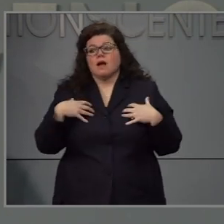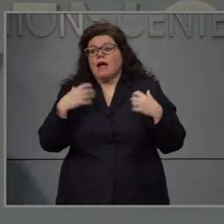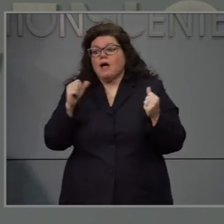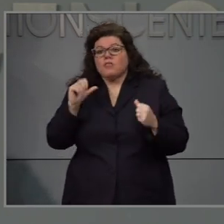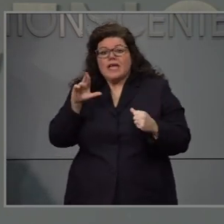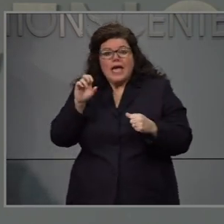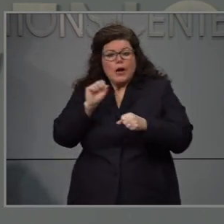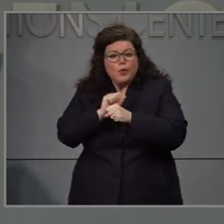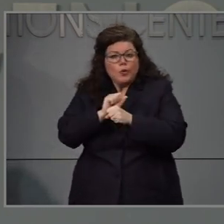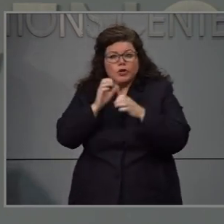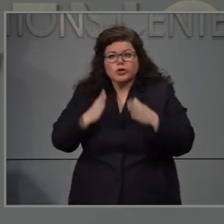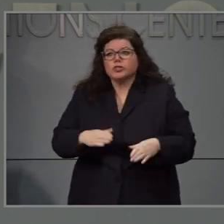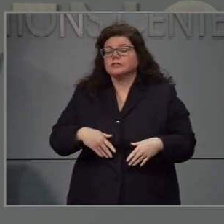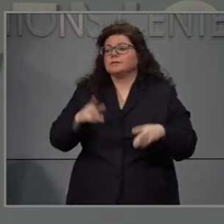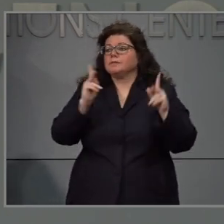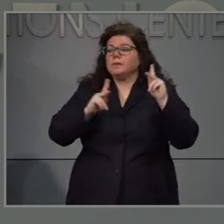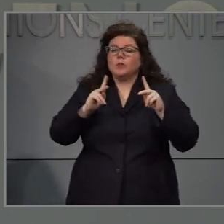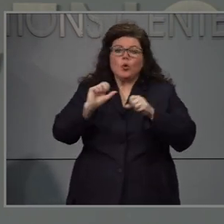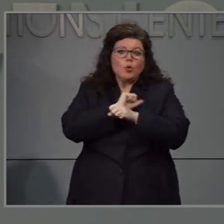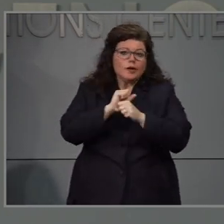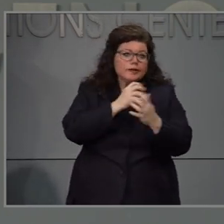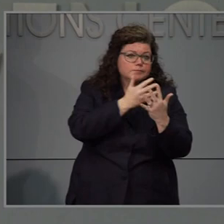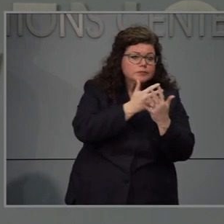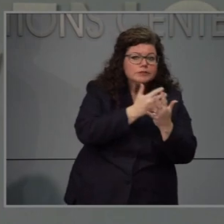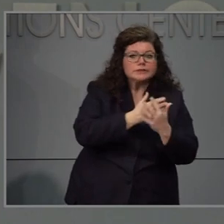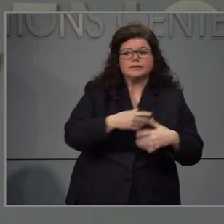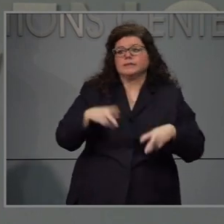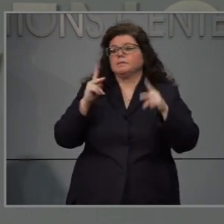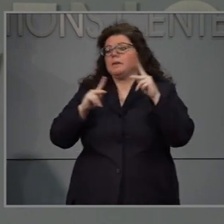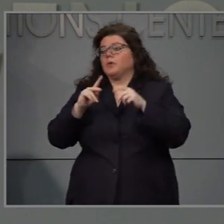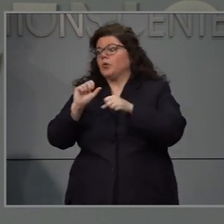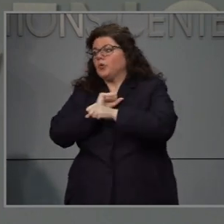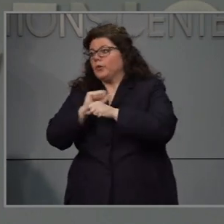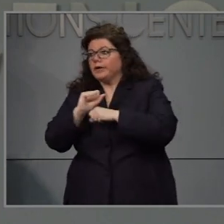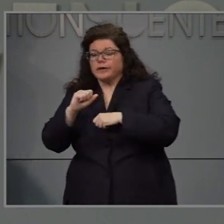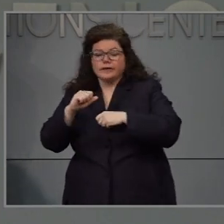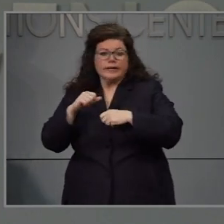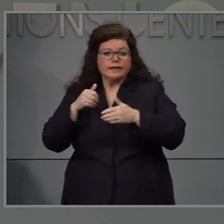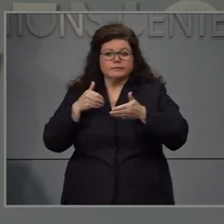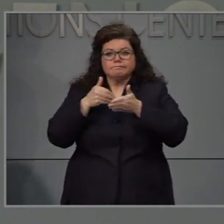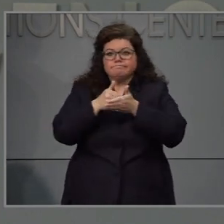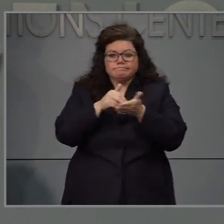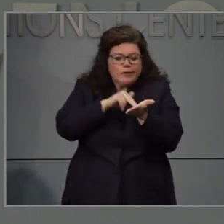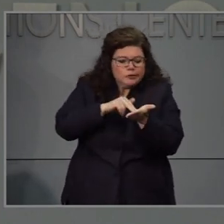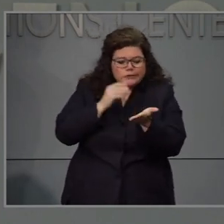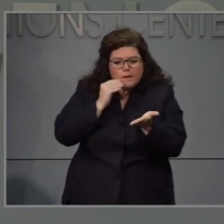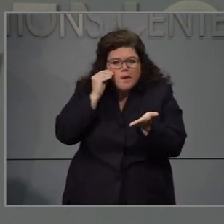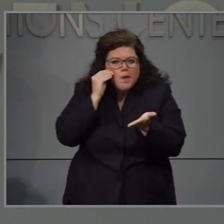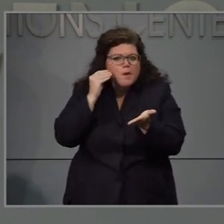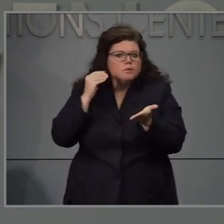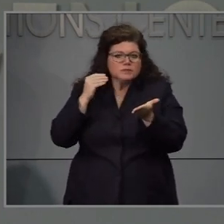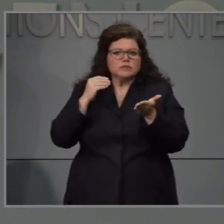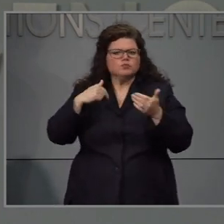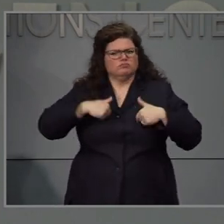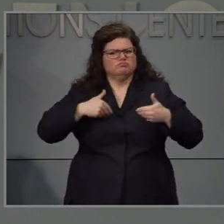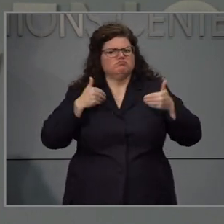por ejemplo, en los que trabajan. En en hospitales y los enfermeros.